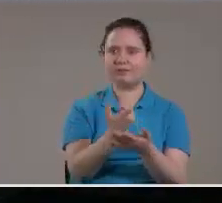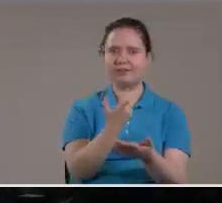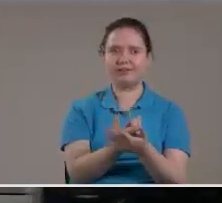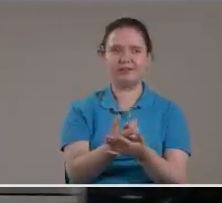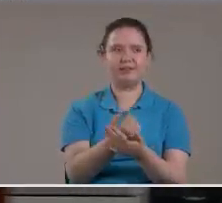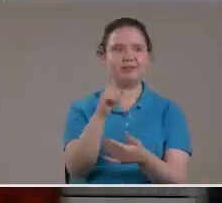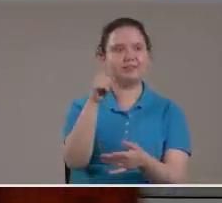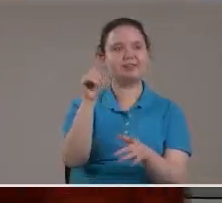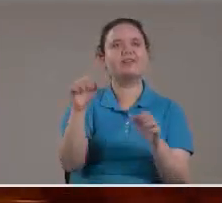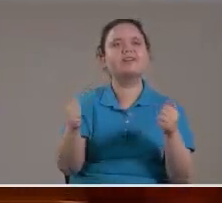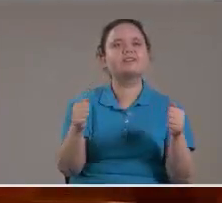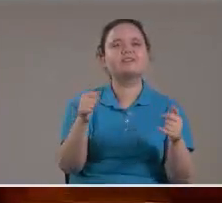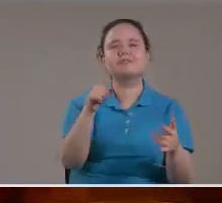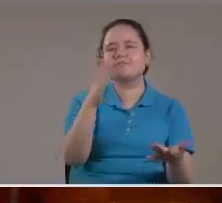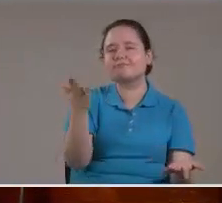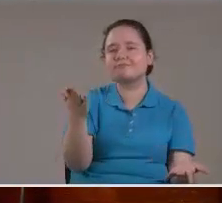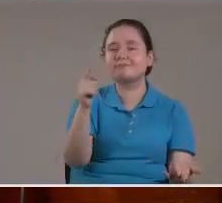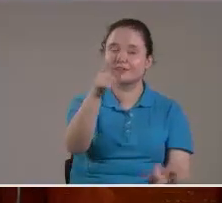hace?